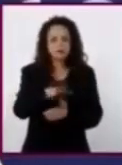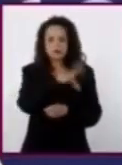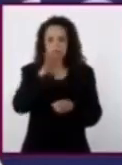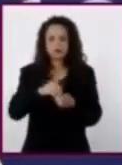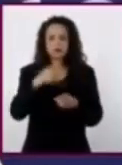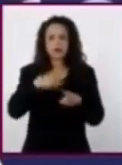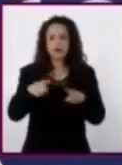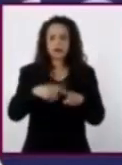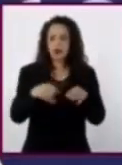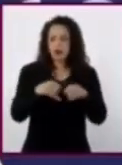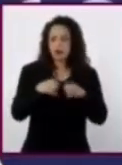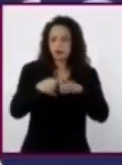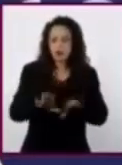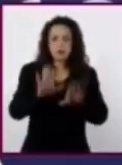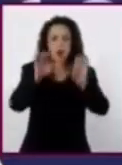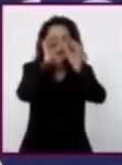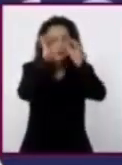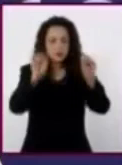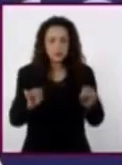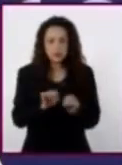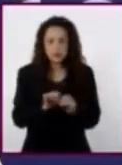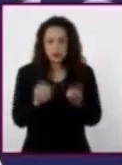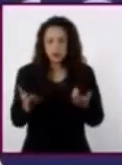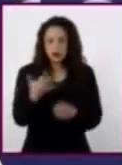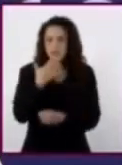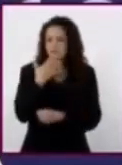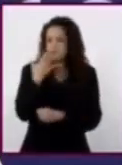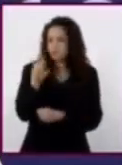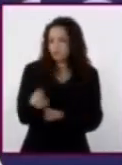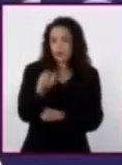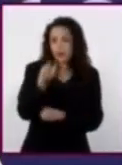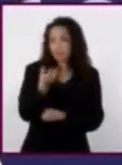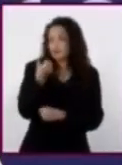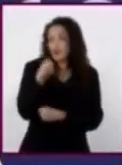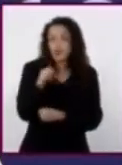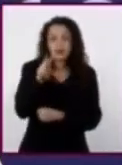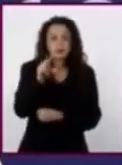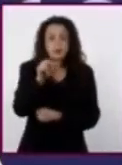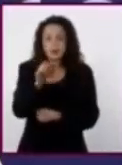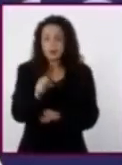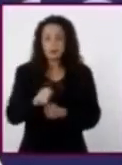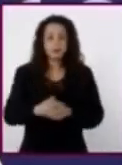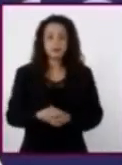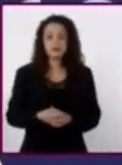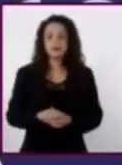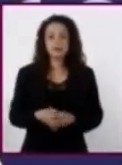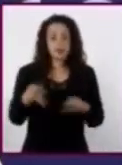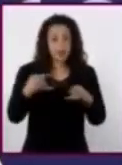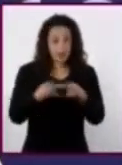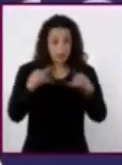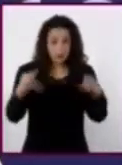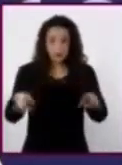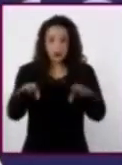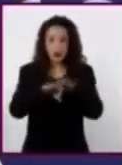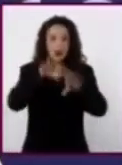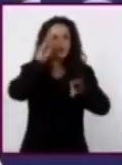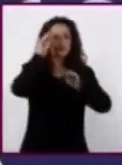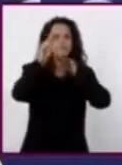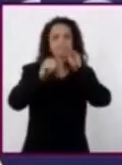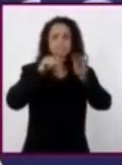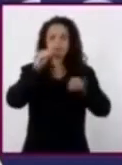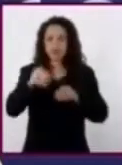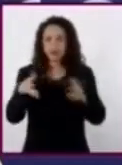fuentes. Simple y sencillamente, eso no es así. La historia se construye a partir